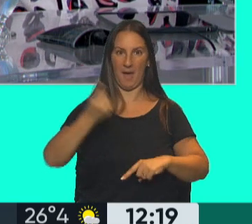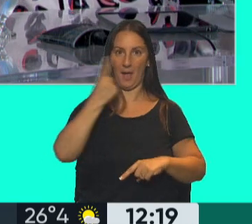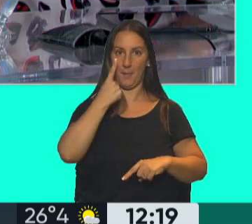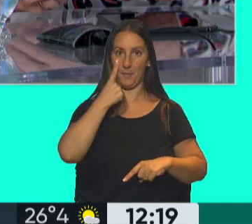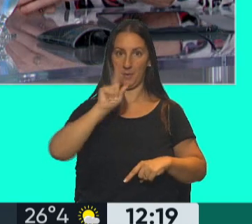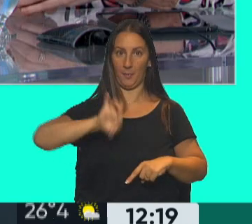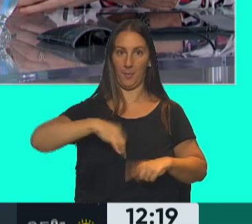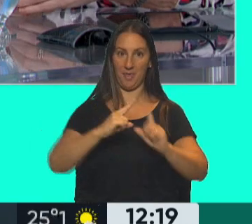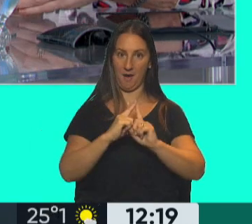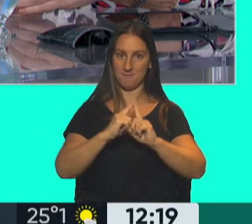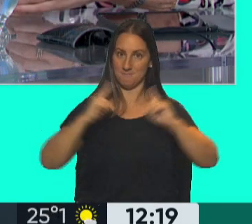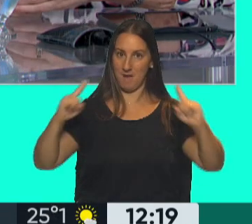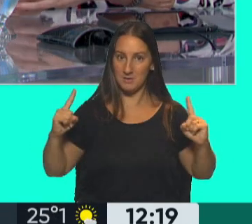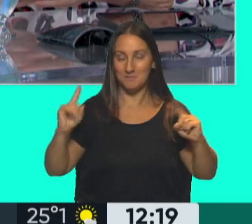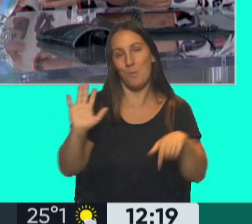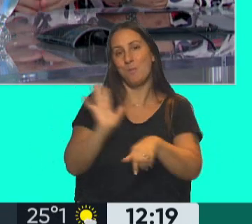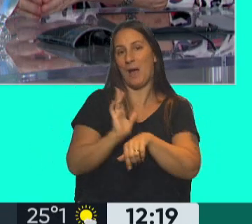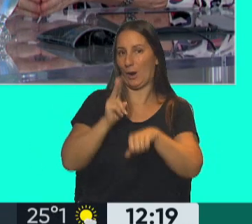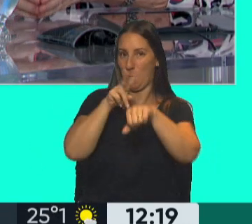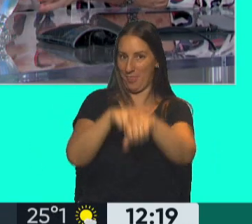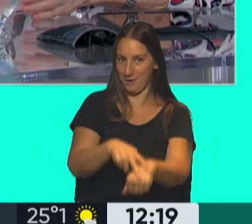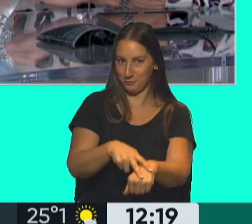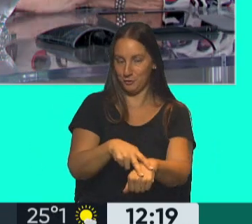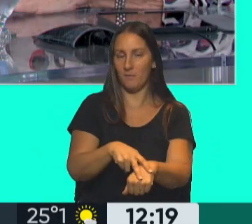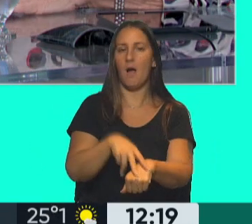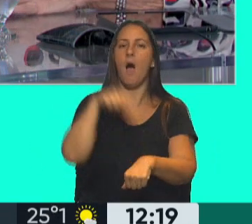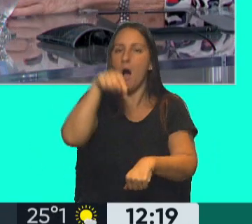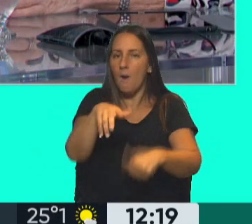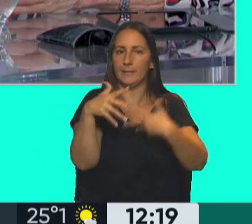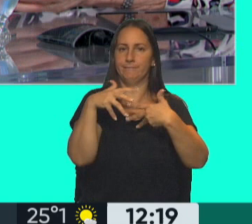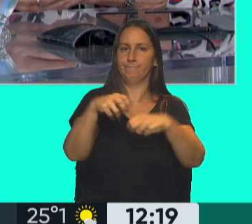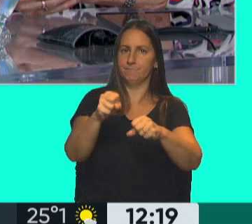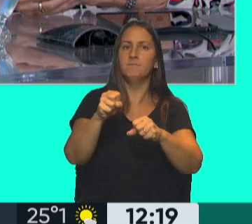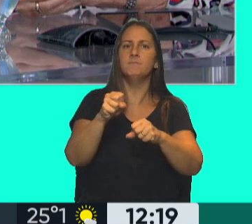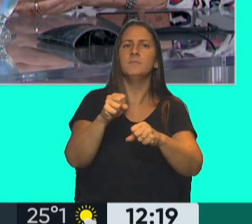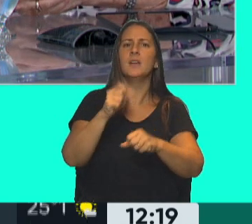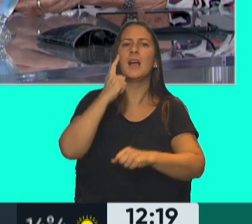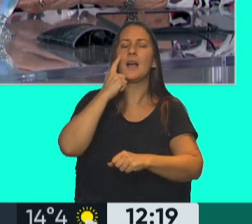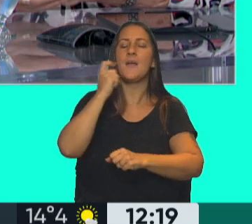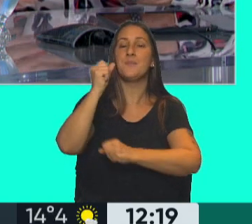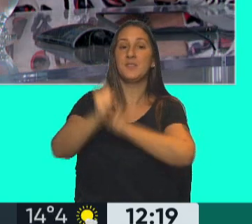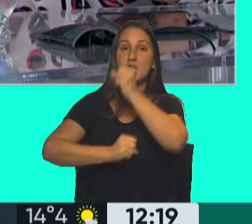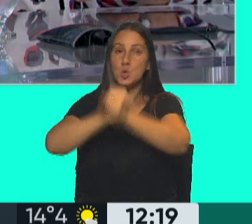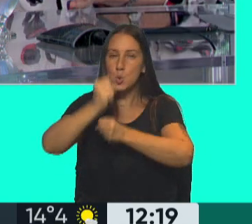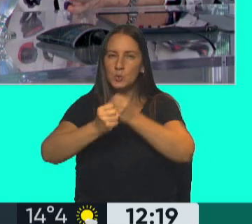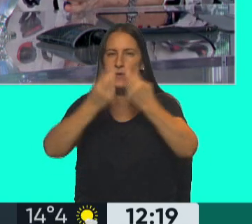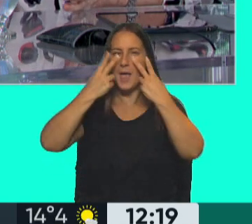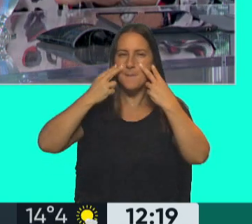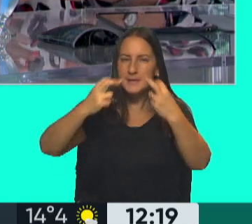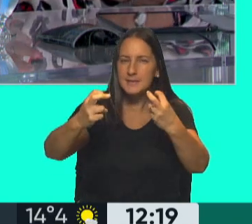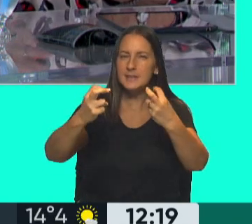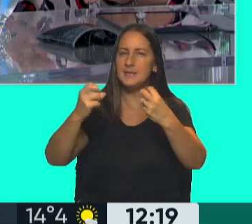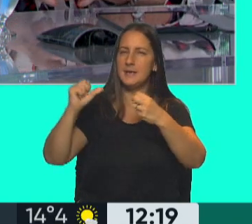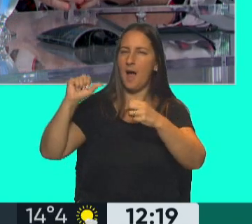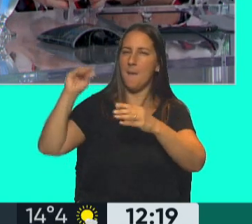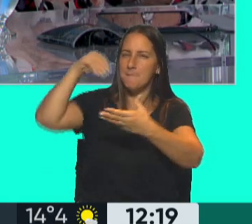más. era un consejo. Era un consejo. Bueno, encontraron que hubo mucha participación de la industria en estos estudios